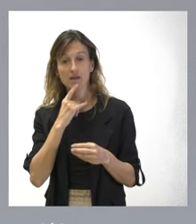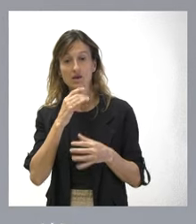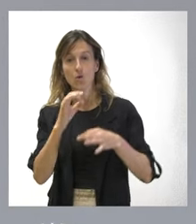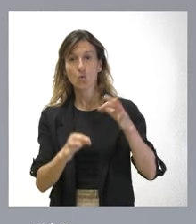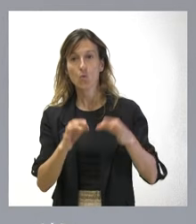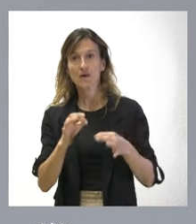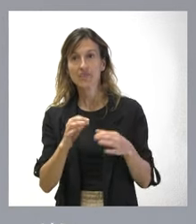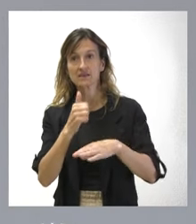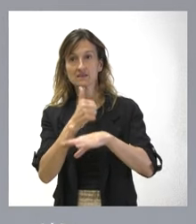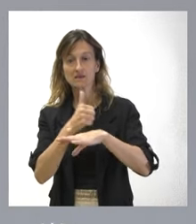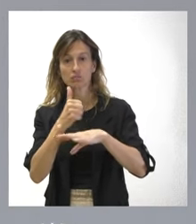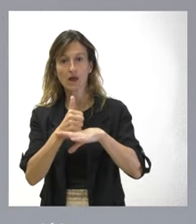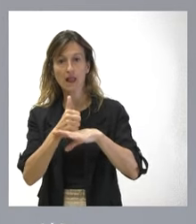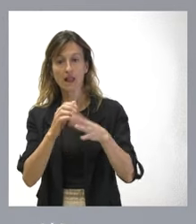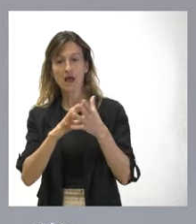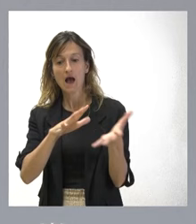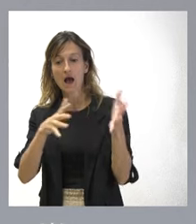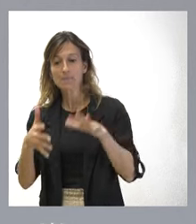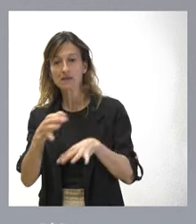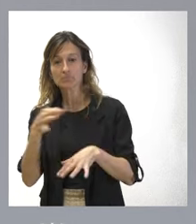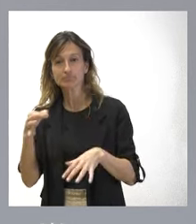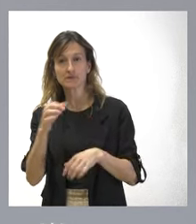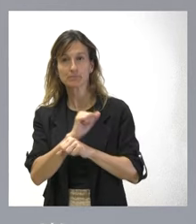jueces y tribunales lo apliquen bien.